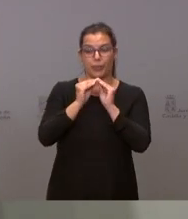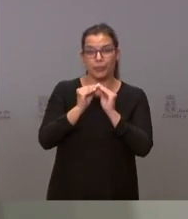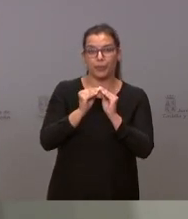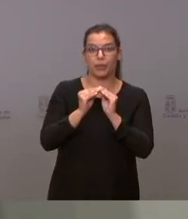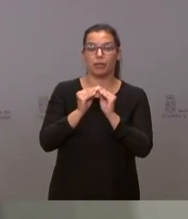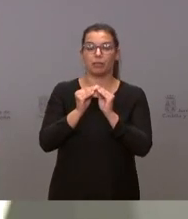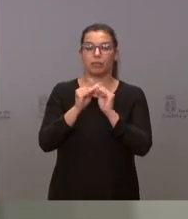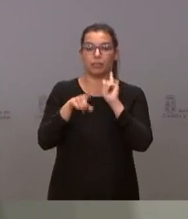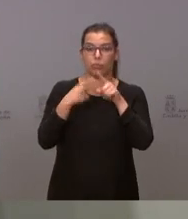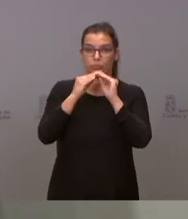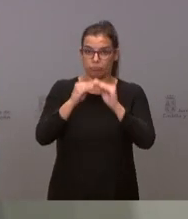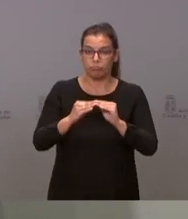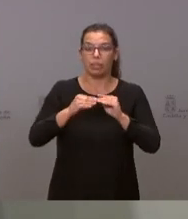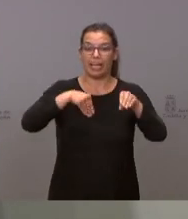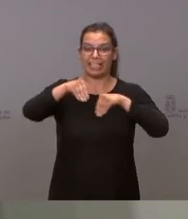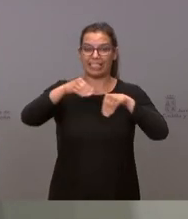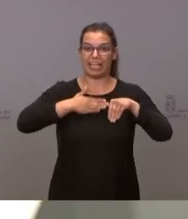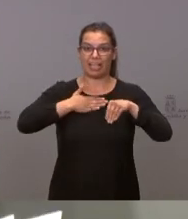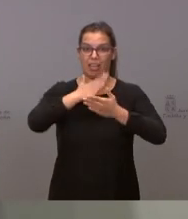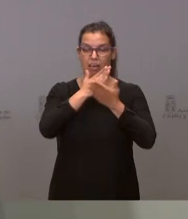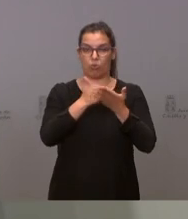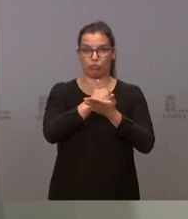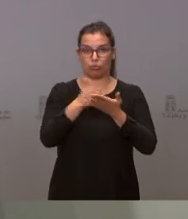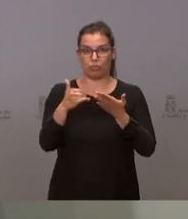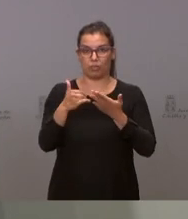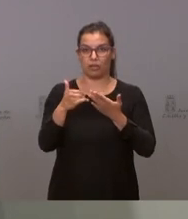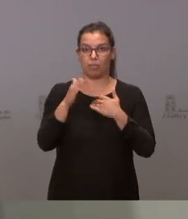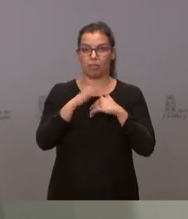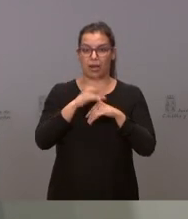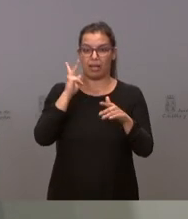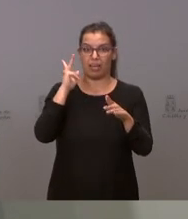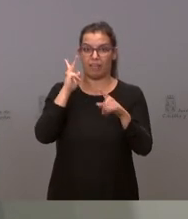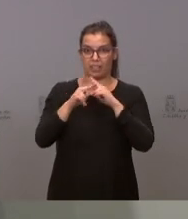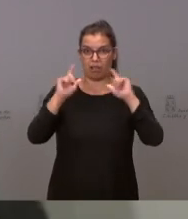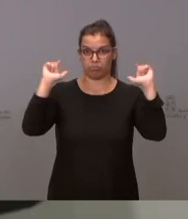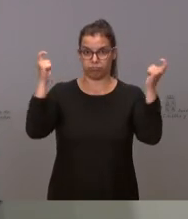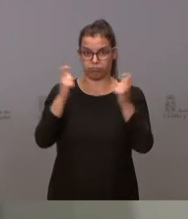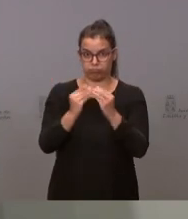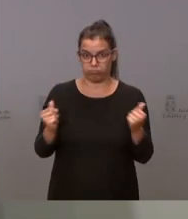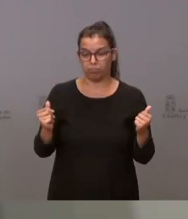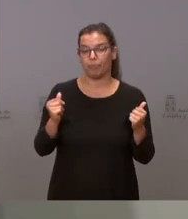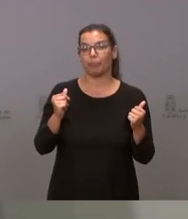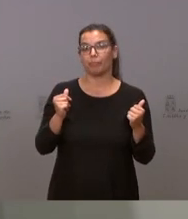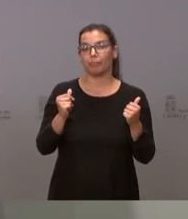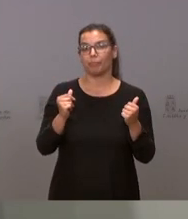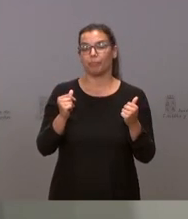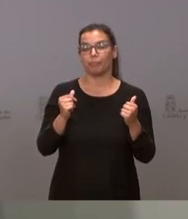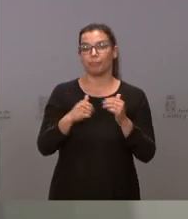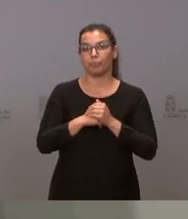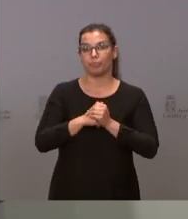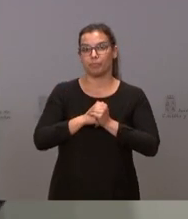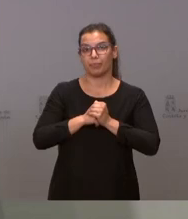estrategia autonómica de reto demográfico que va a contar con los